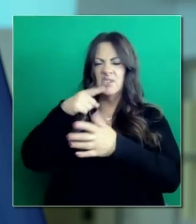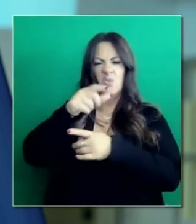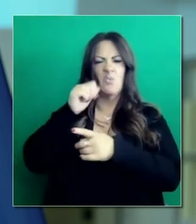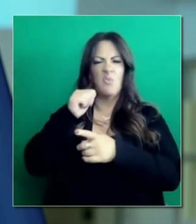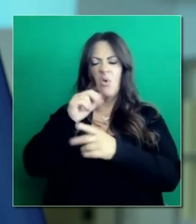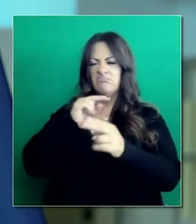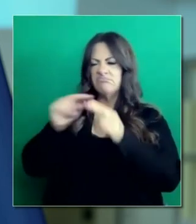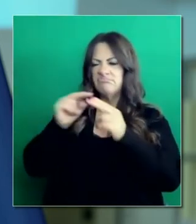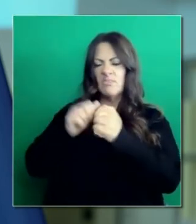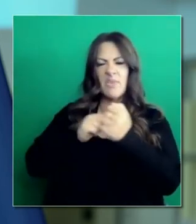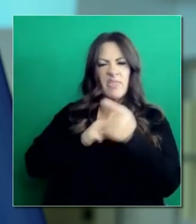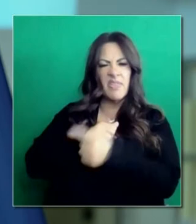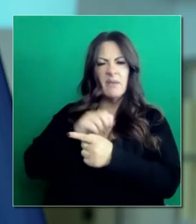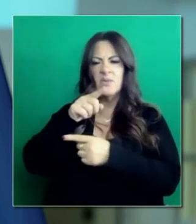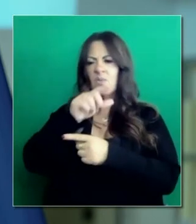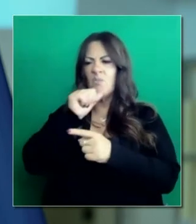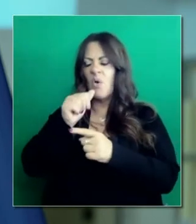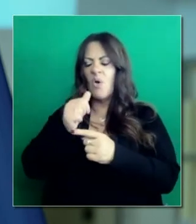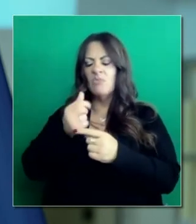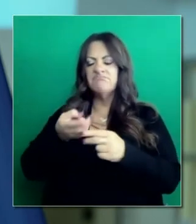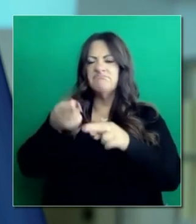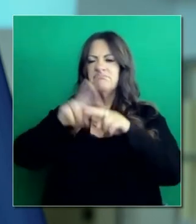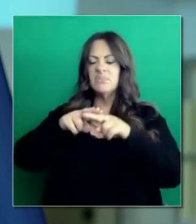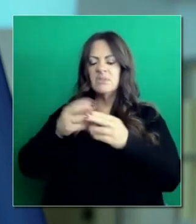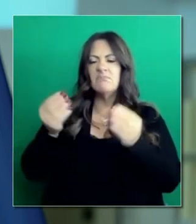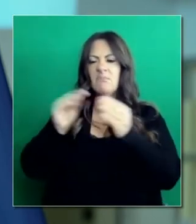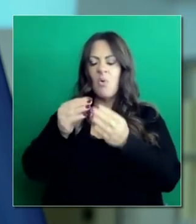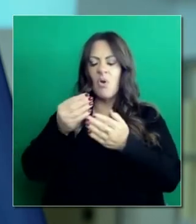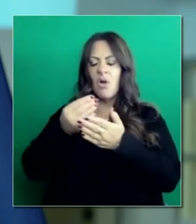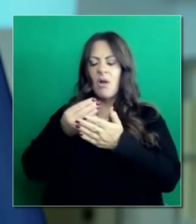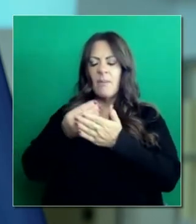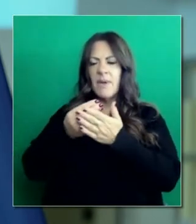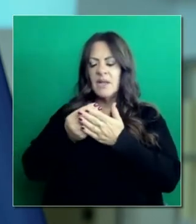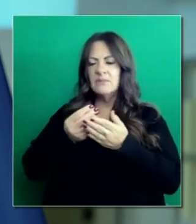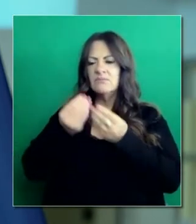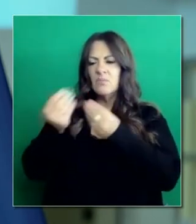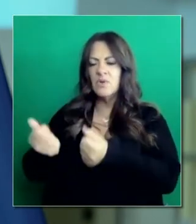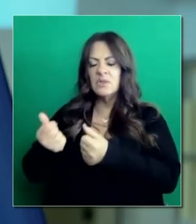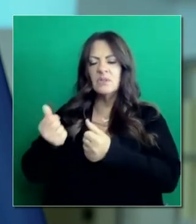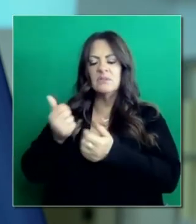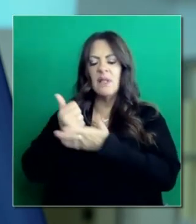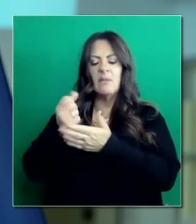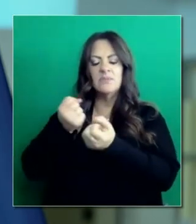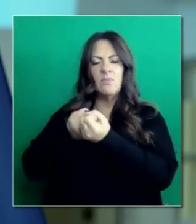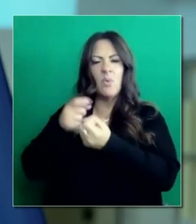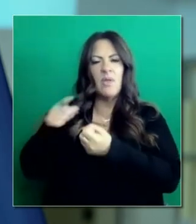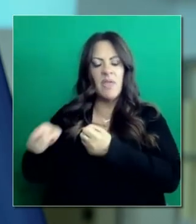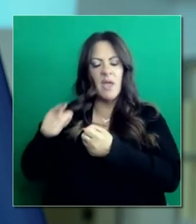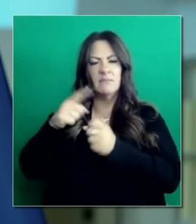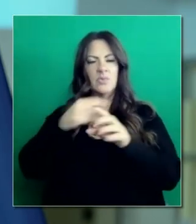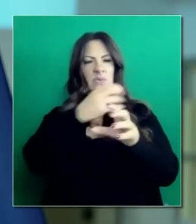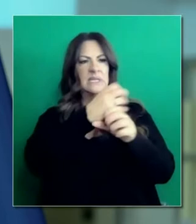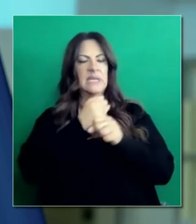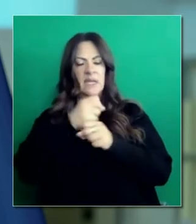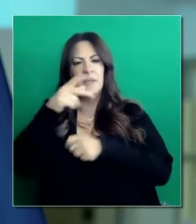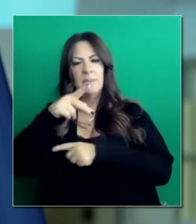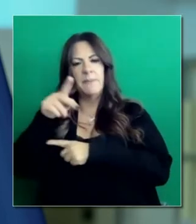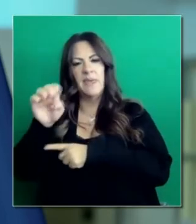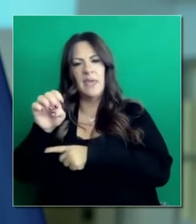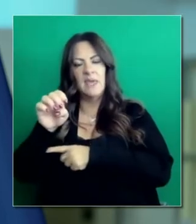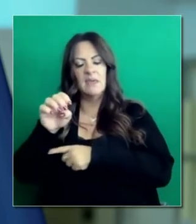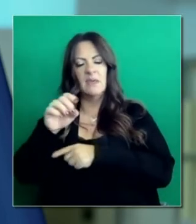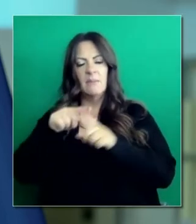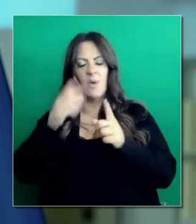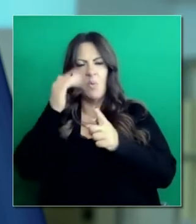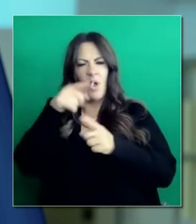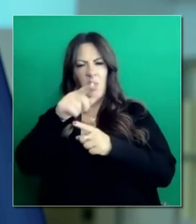relacionadas a COVID como aumentar dinero para la protección personal? Dicen que tienen que desembolsarlos